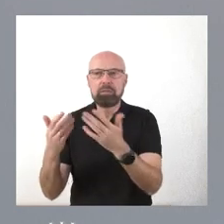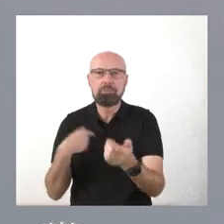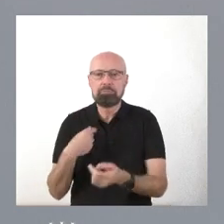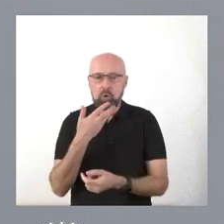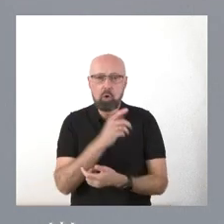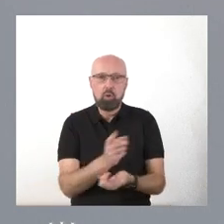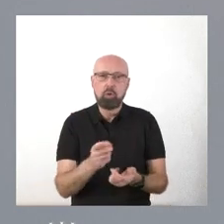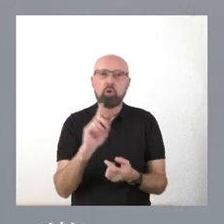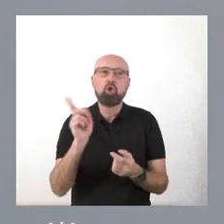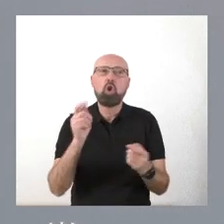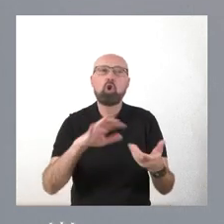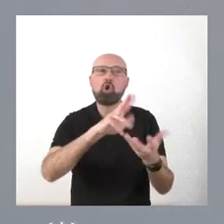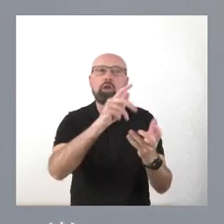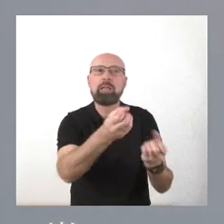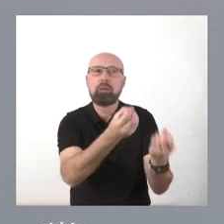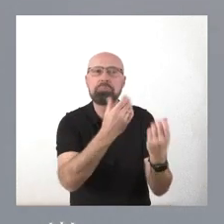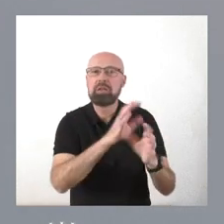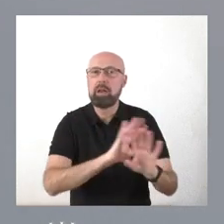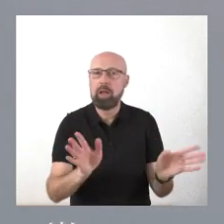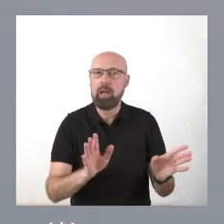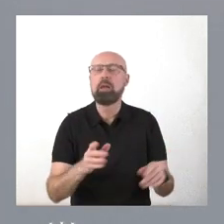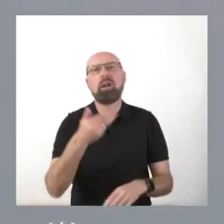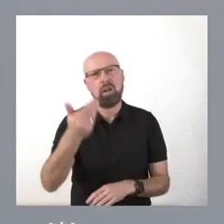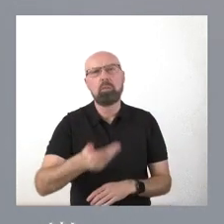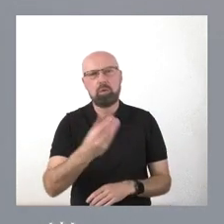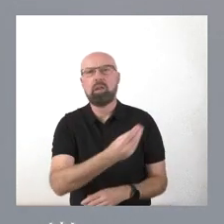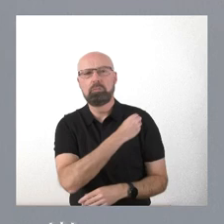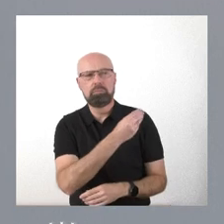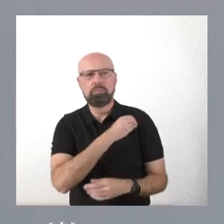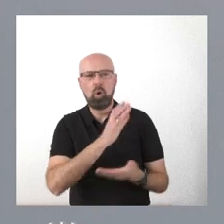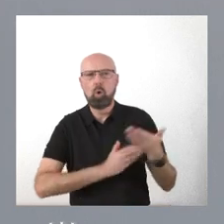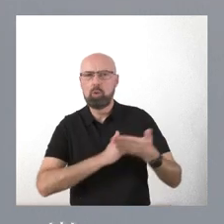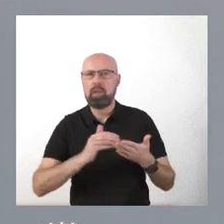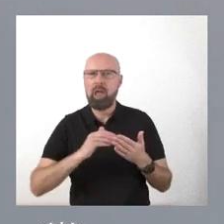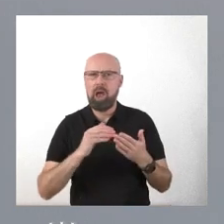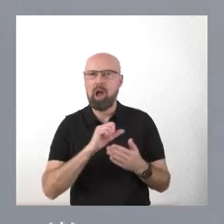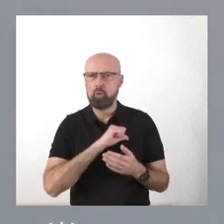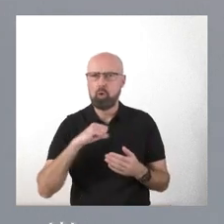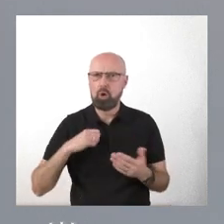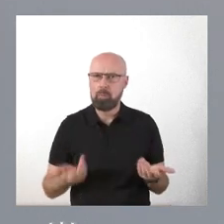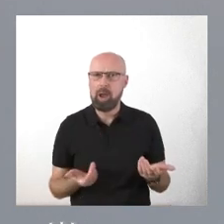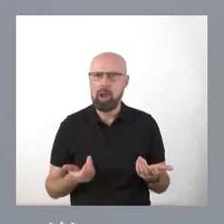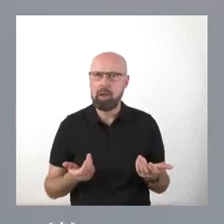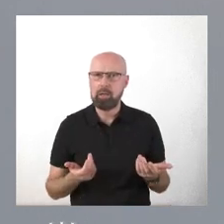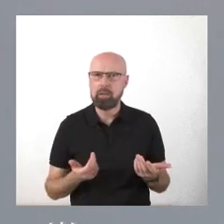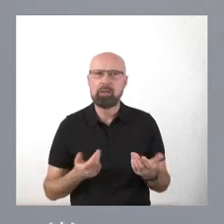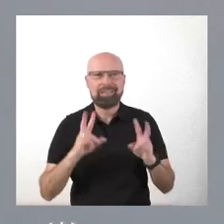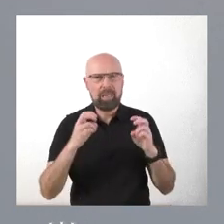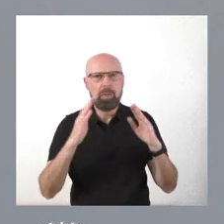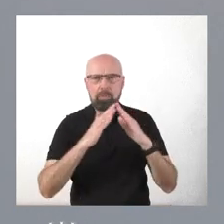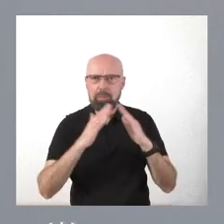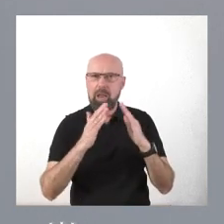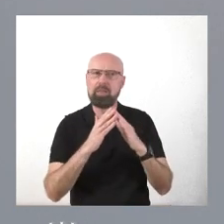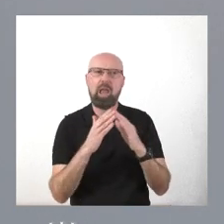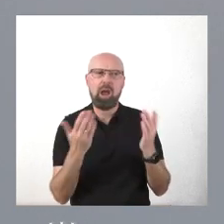porque las comunidades autónomas creo que deben ser escuchadas en materia de viviendas. Seguro que tenemos cosas que aportar y seguro que nuestra